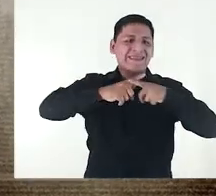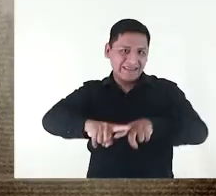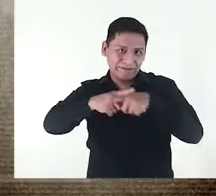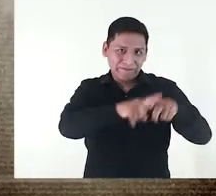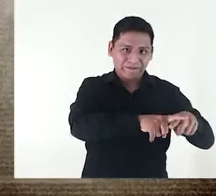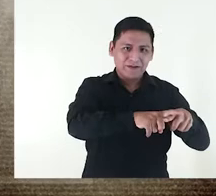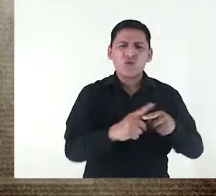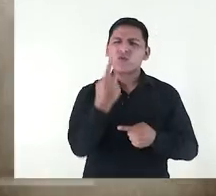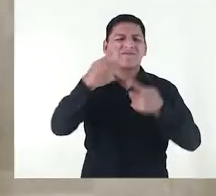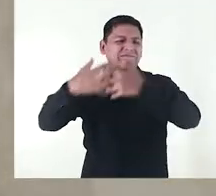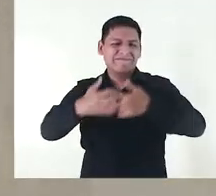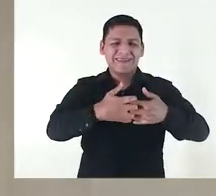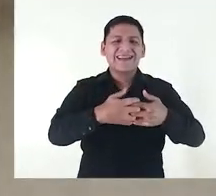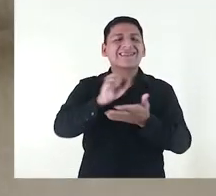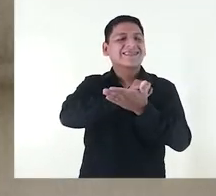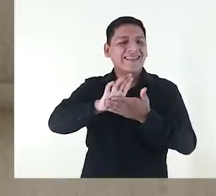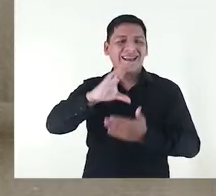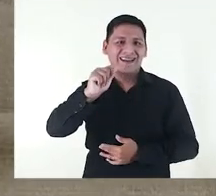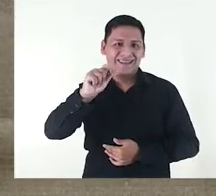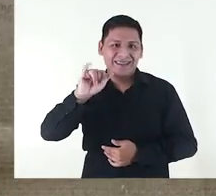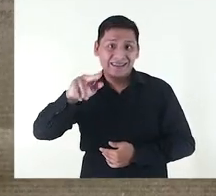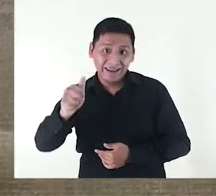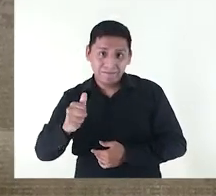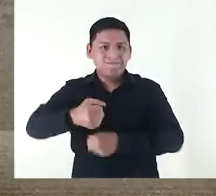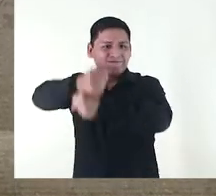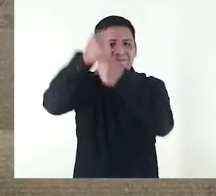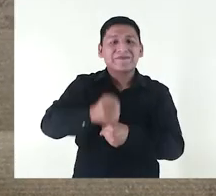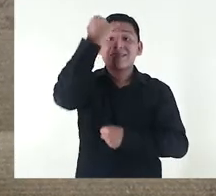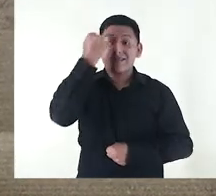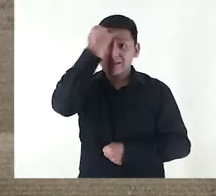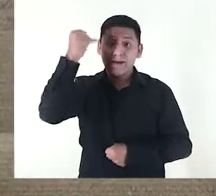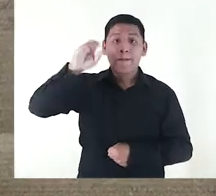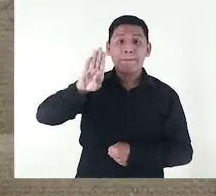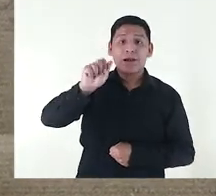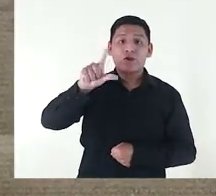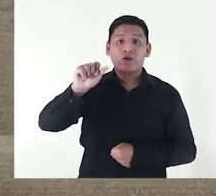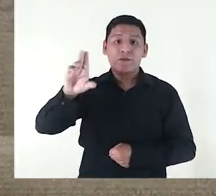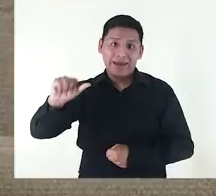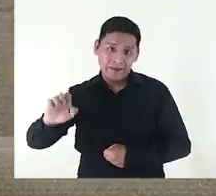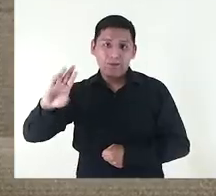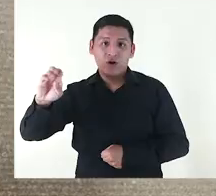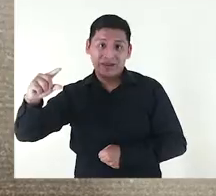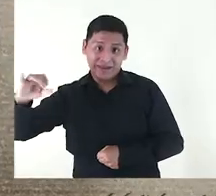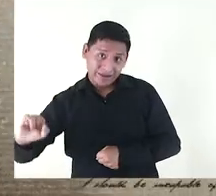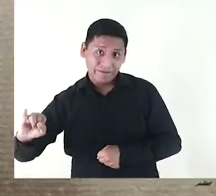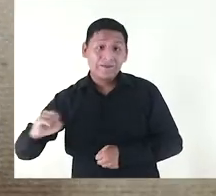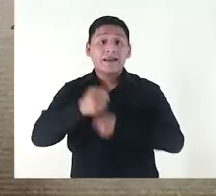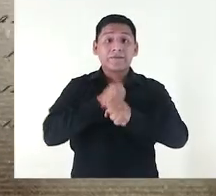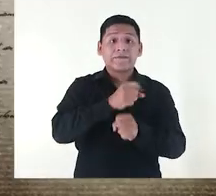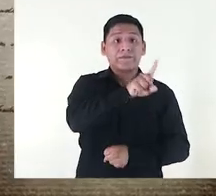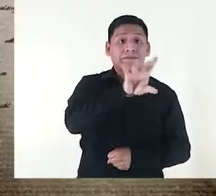hilanderas. Una de ellas fue la fábrica de tejidos Santa Catalina, fundada por el italiano Bartolomé Boggio en